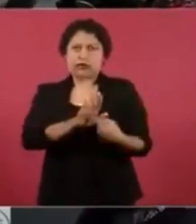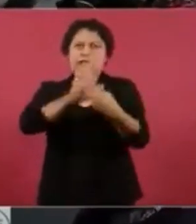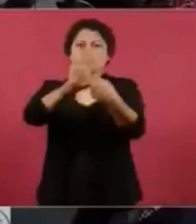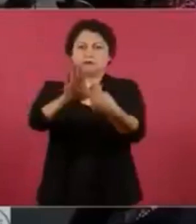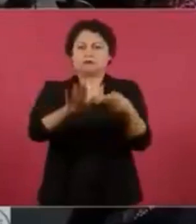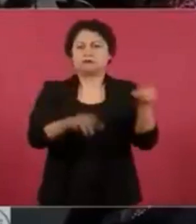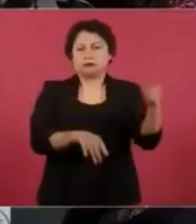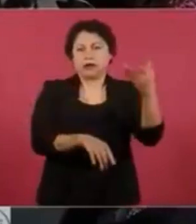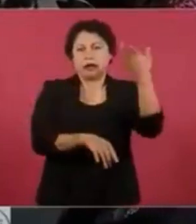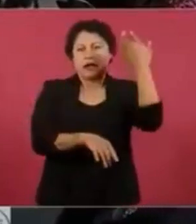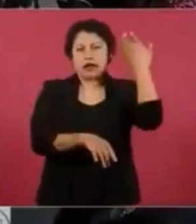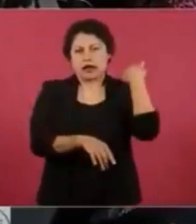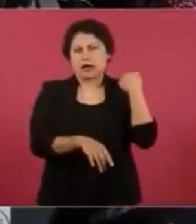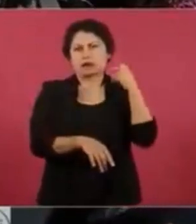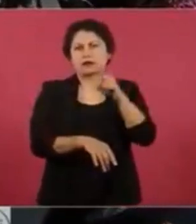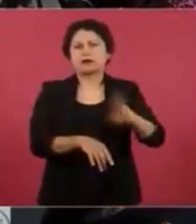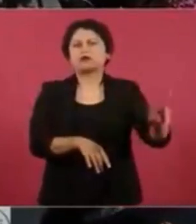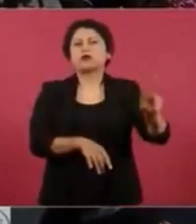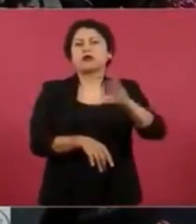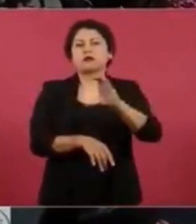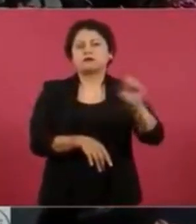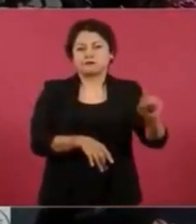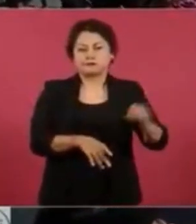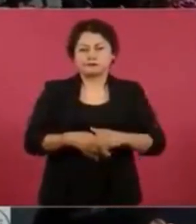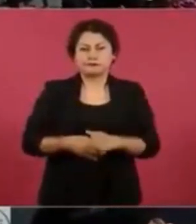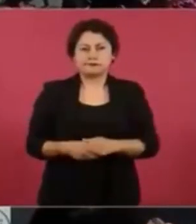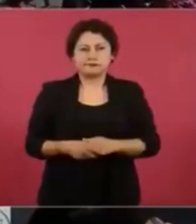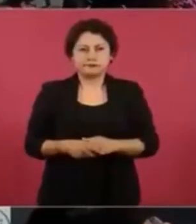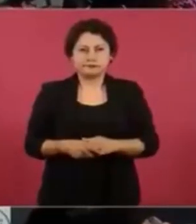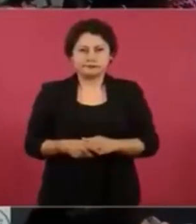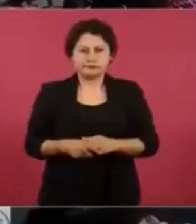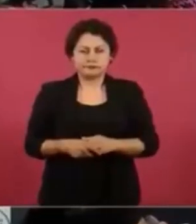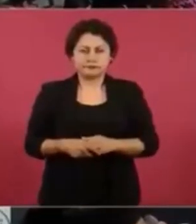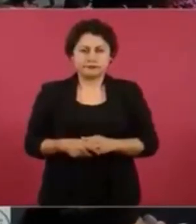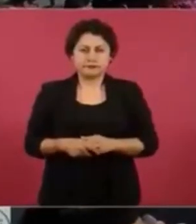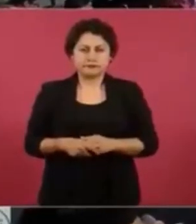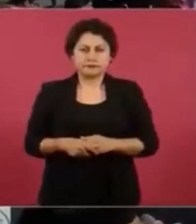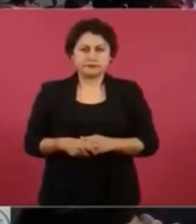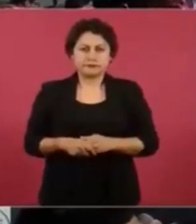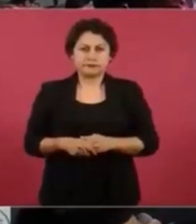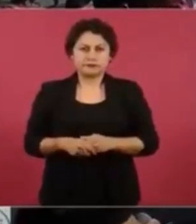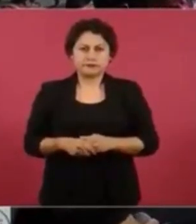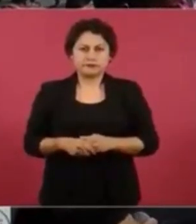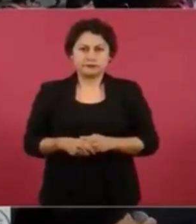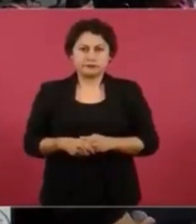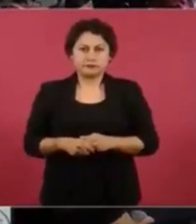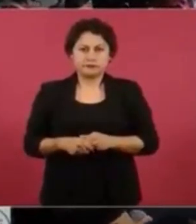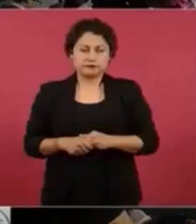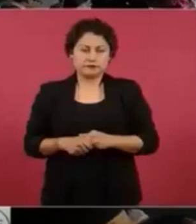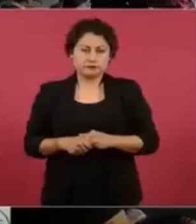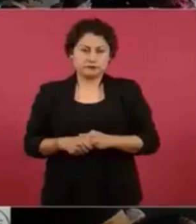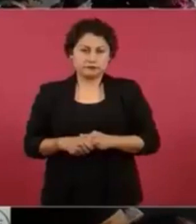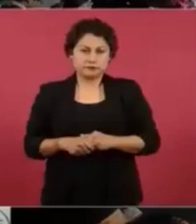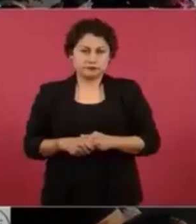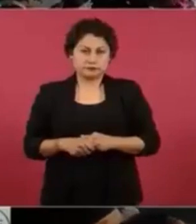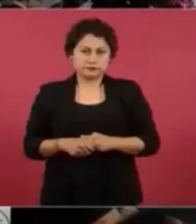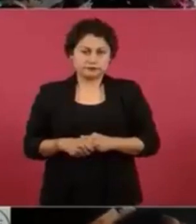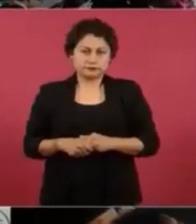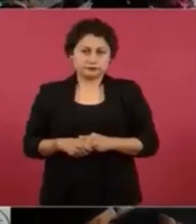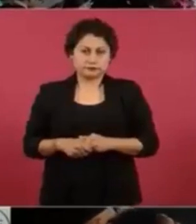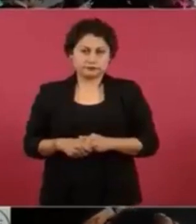Claudia Sheinbaum, es en los últimos 30 años